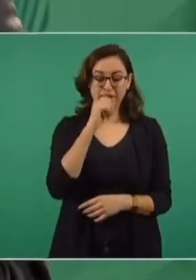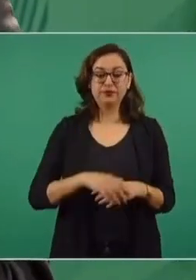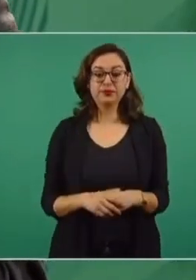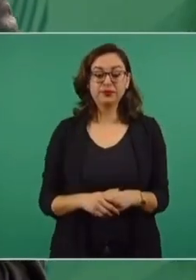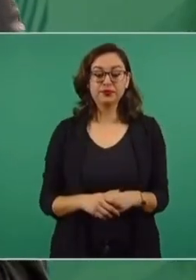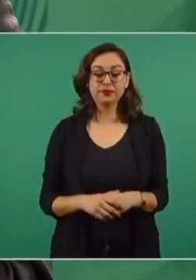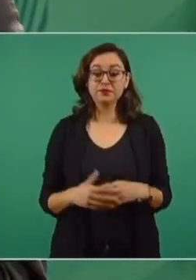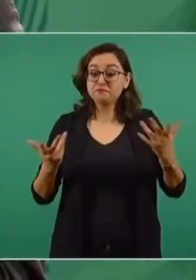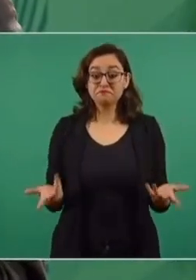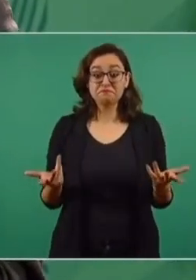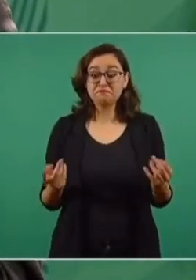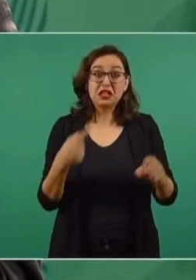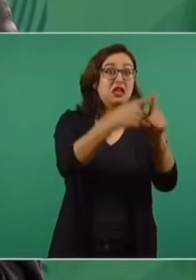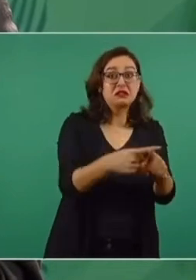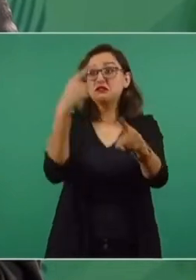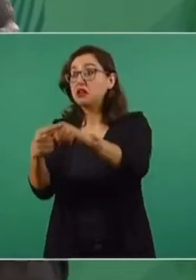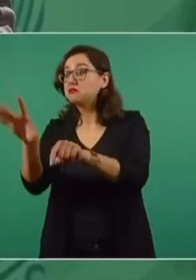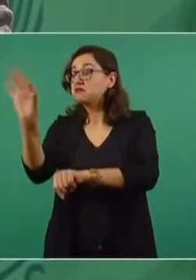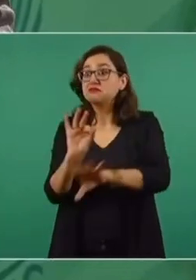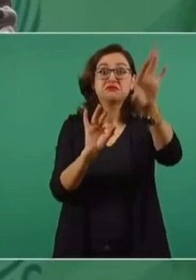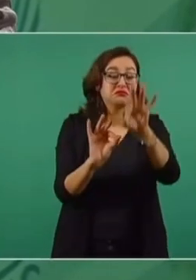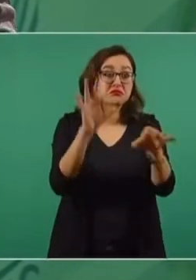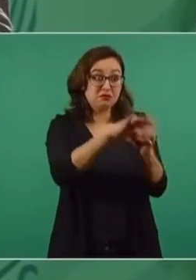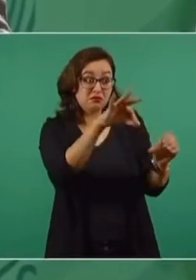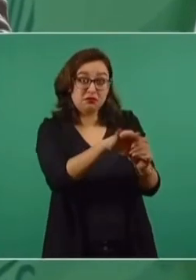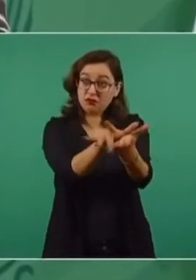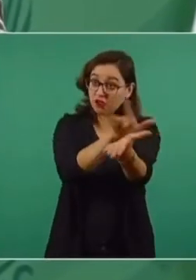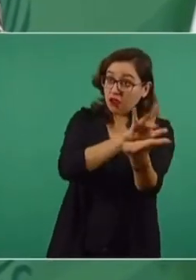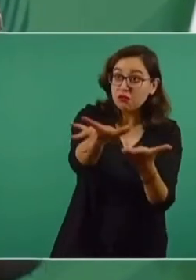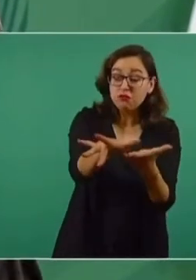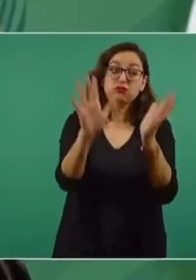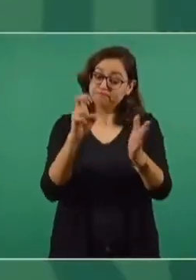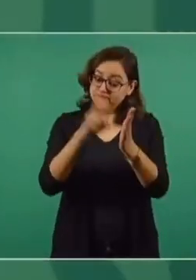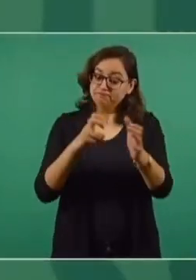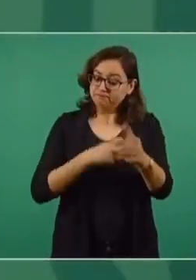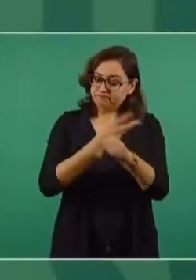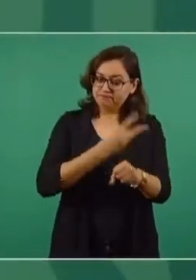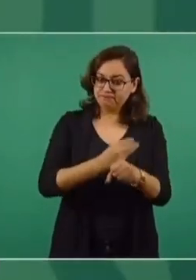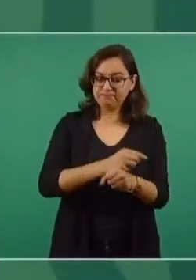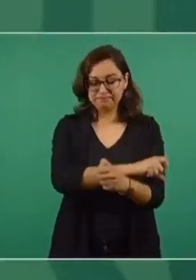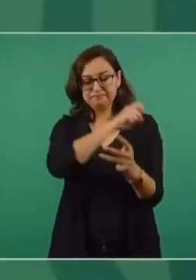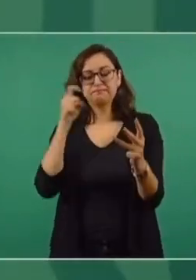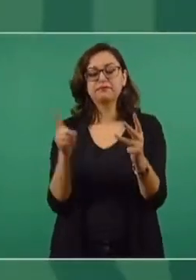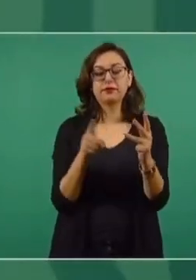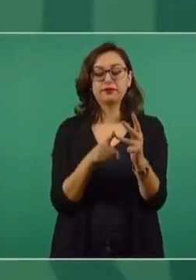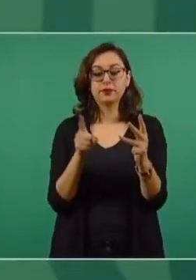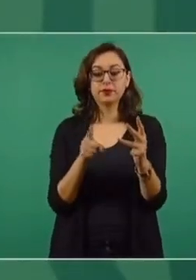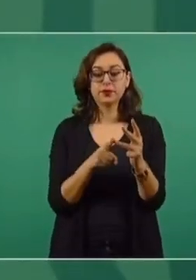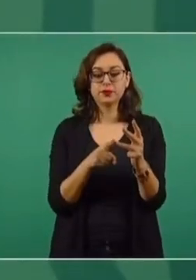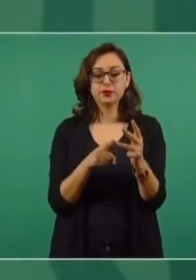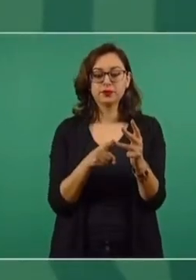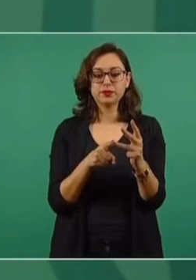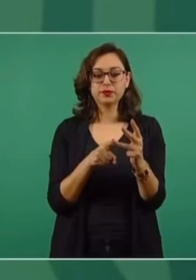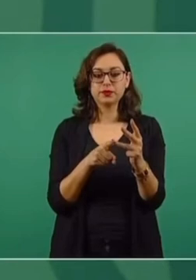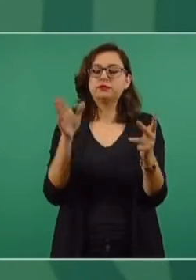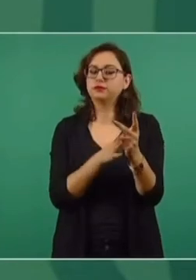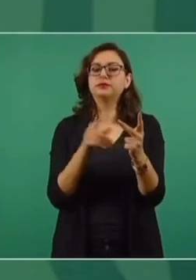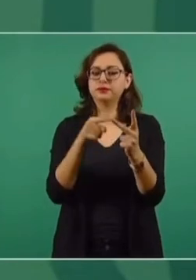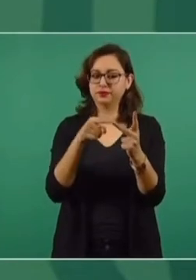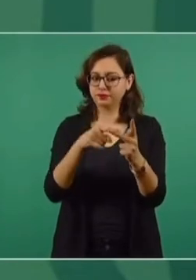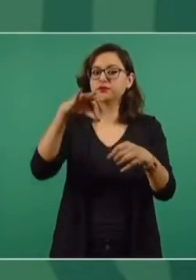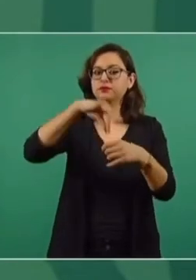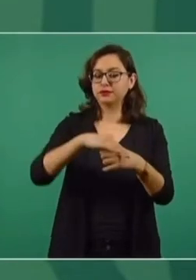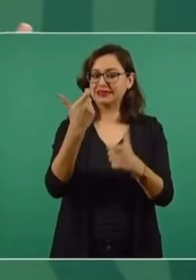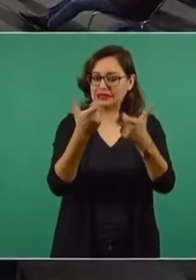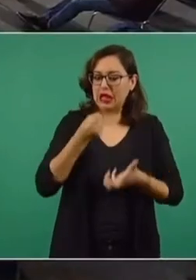sea, si el pueblo lo decide, debe tener la oportunidad de gobernar. Otra cosa, los costos. No es posible